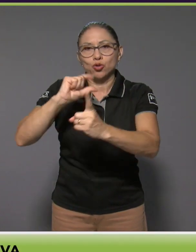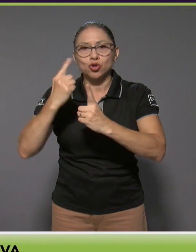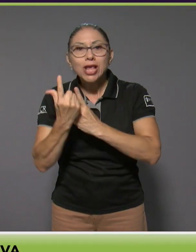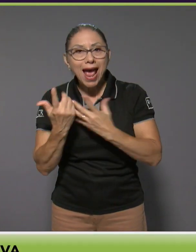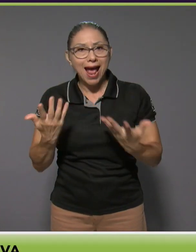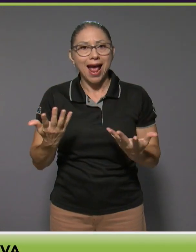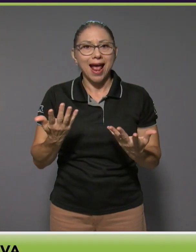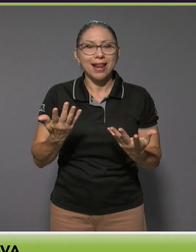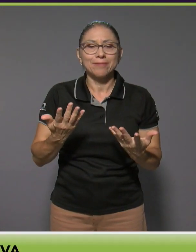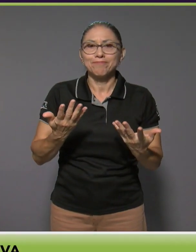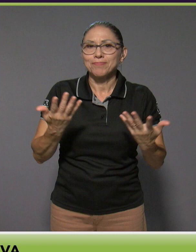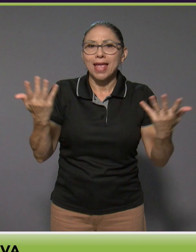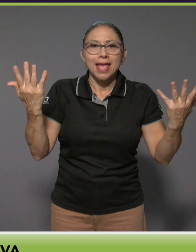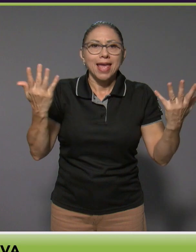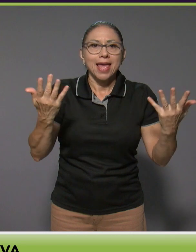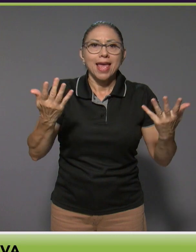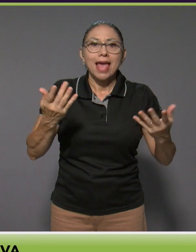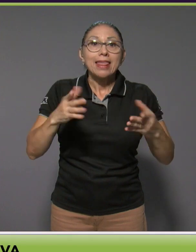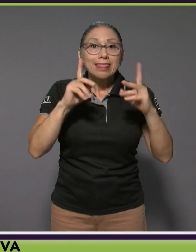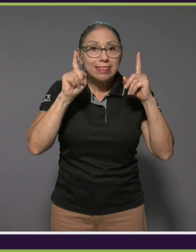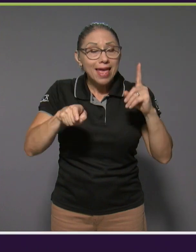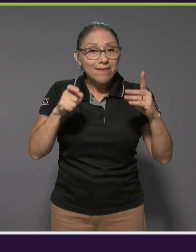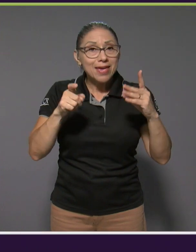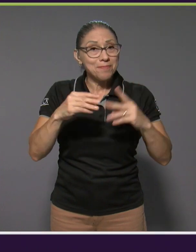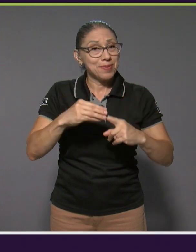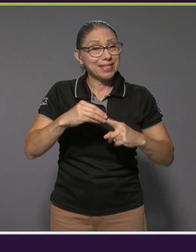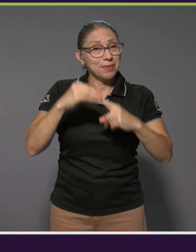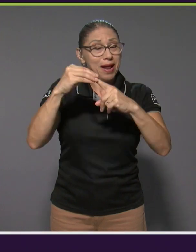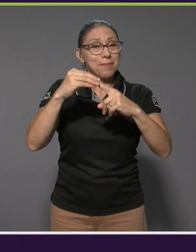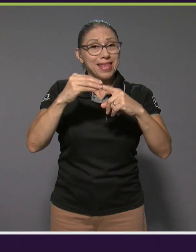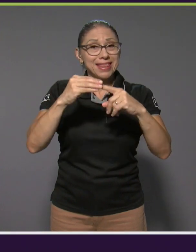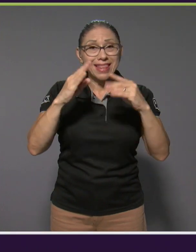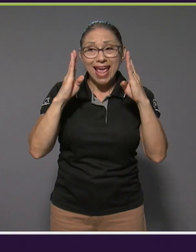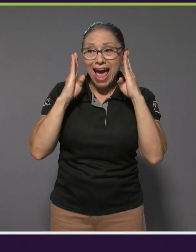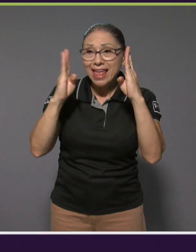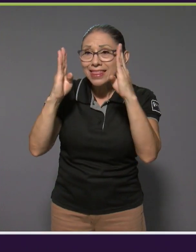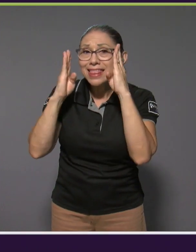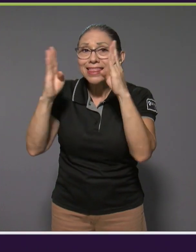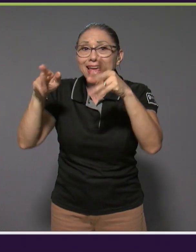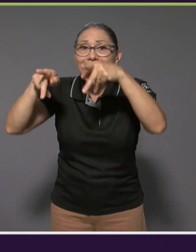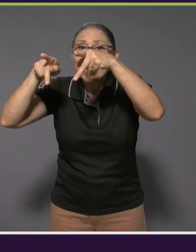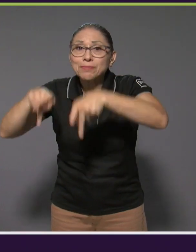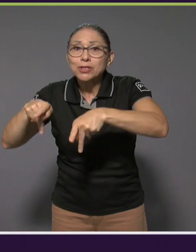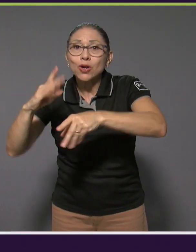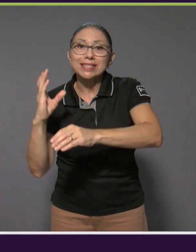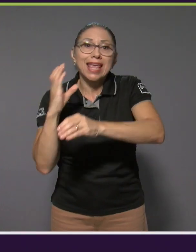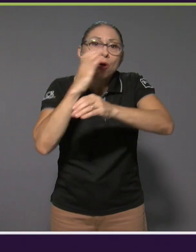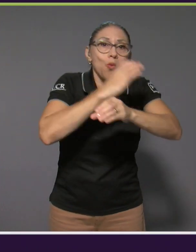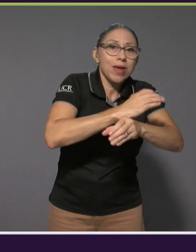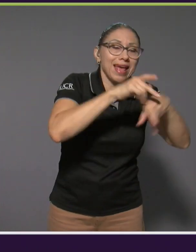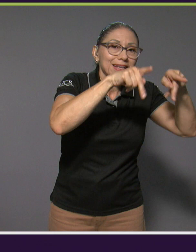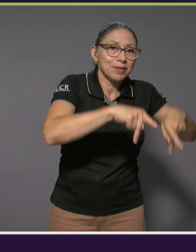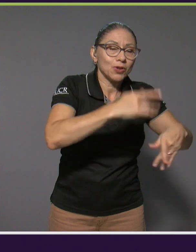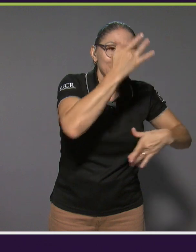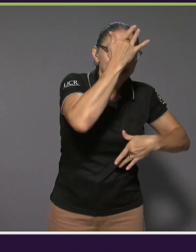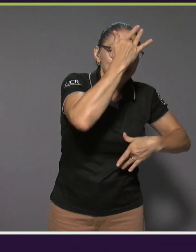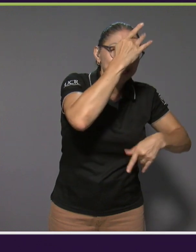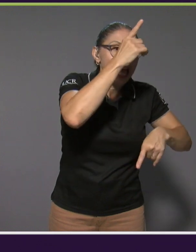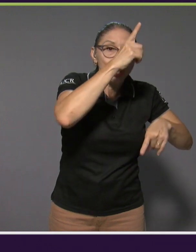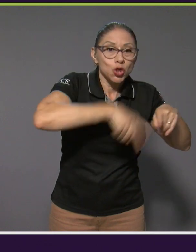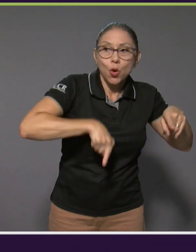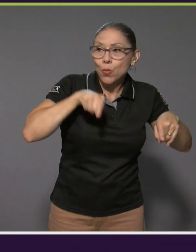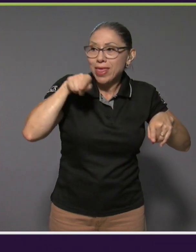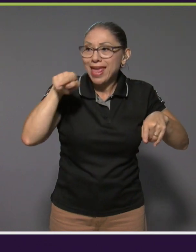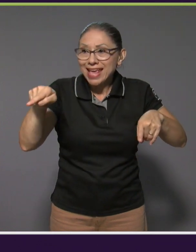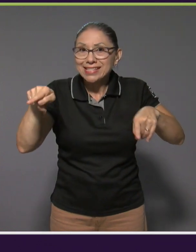hay que atender los cuidadores principalmente, verdad, porque no podemos permitir que un cuidador se nos convierta en